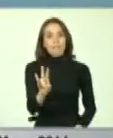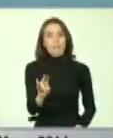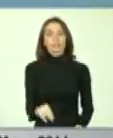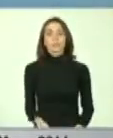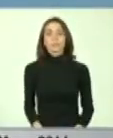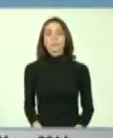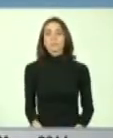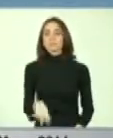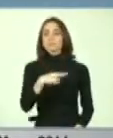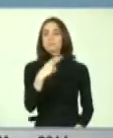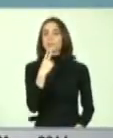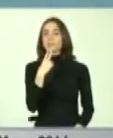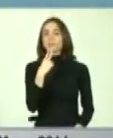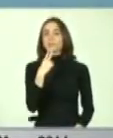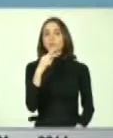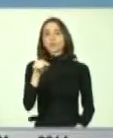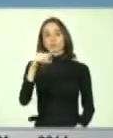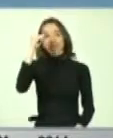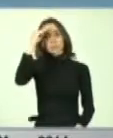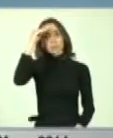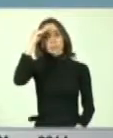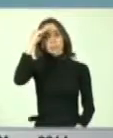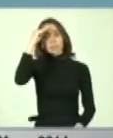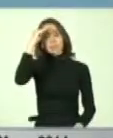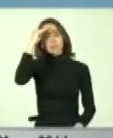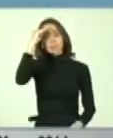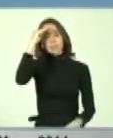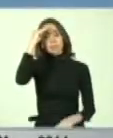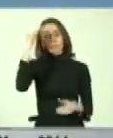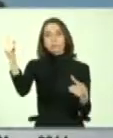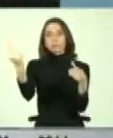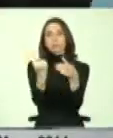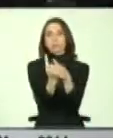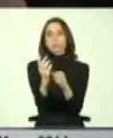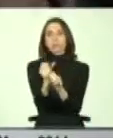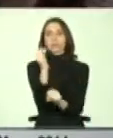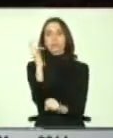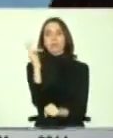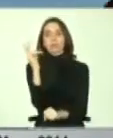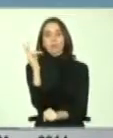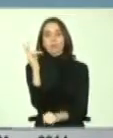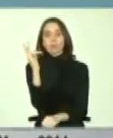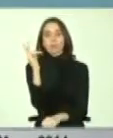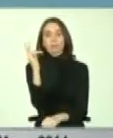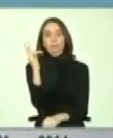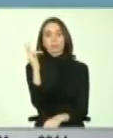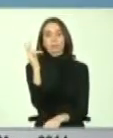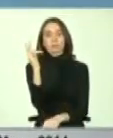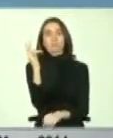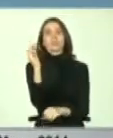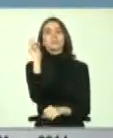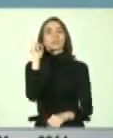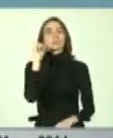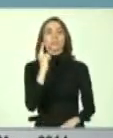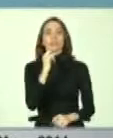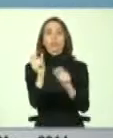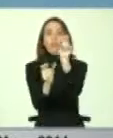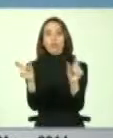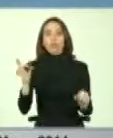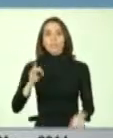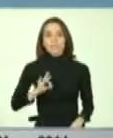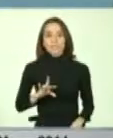vivimos esa experiencia con la presencia de la Federación de Sordos de Chile,